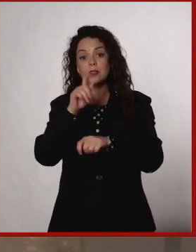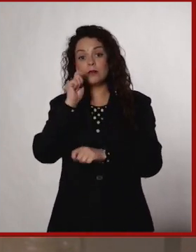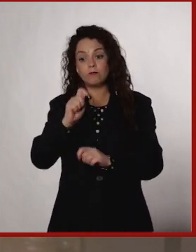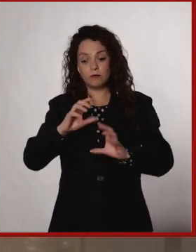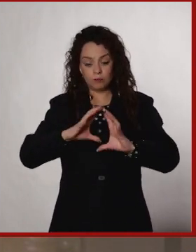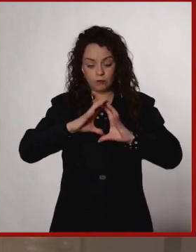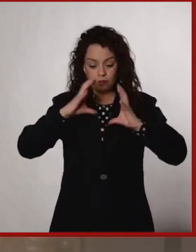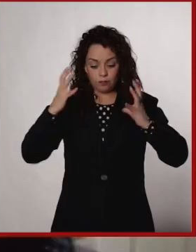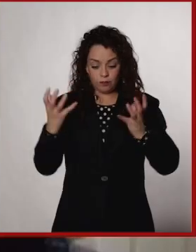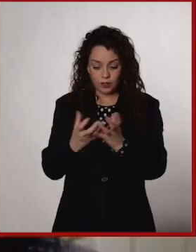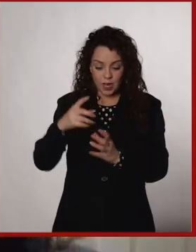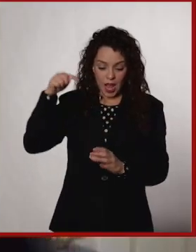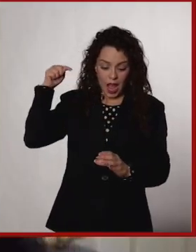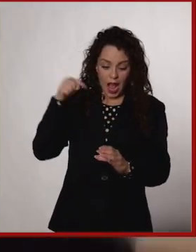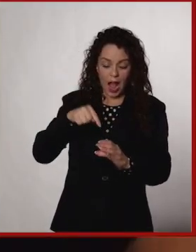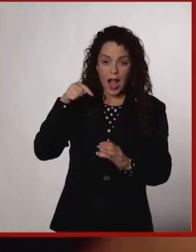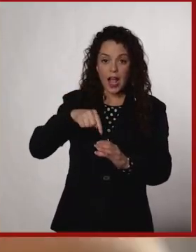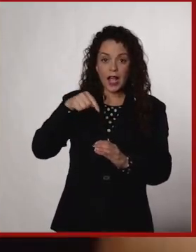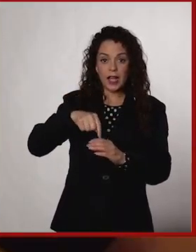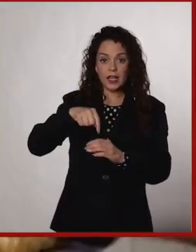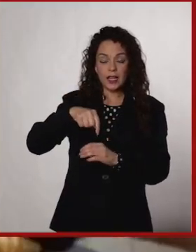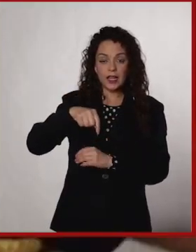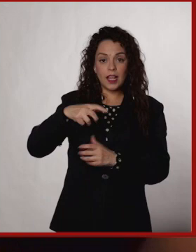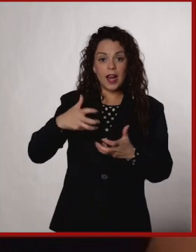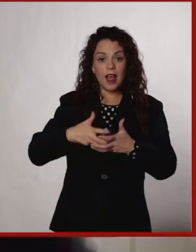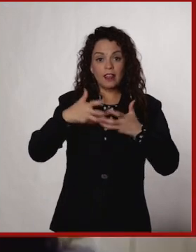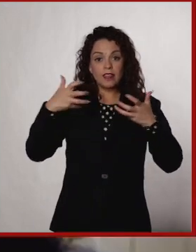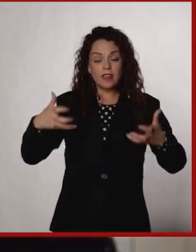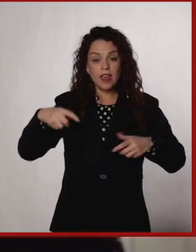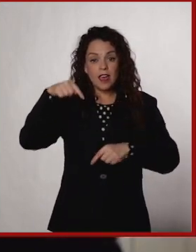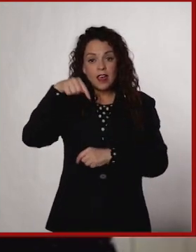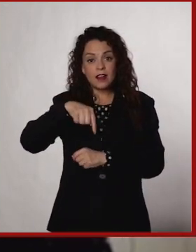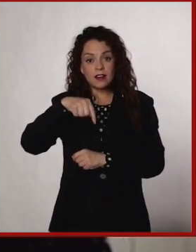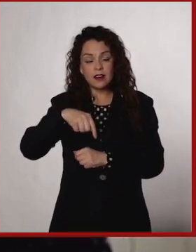sobre el planeta aquí, sobre donde estamos pisando.